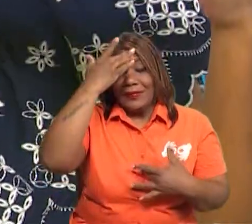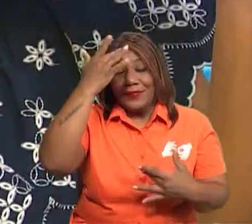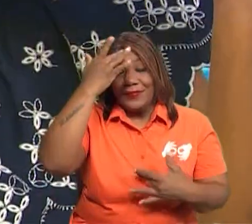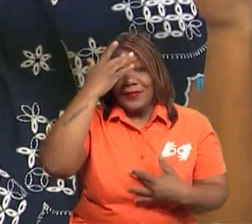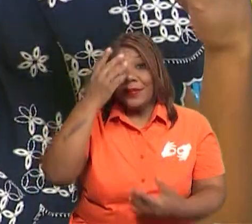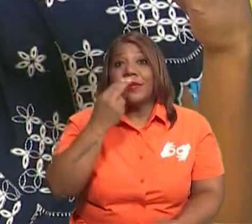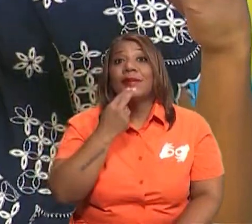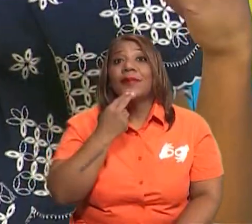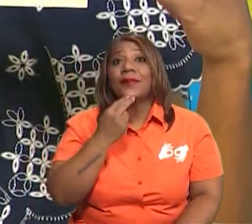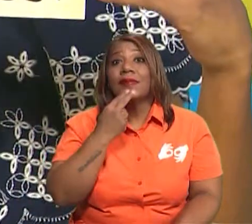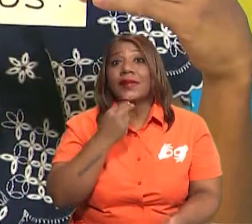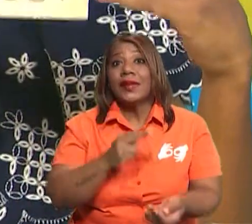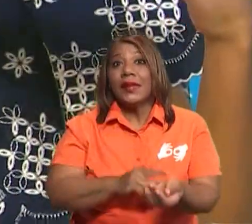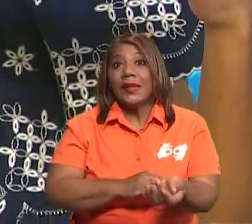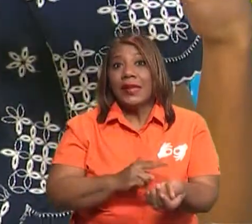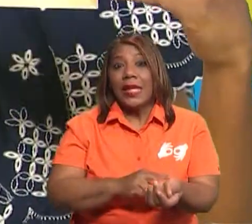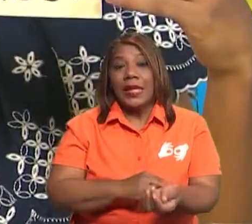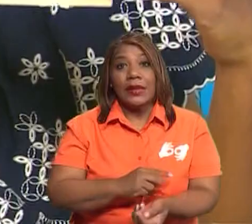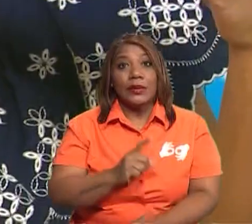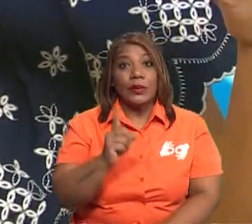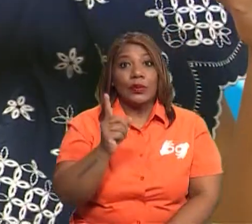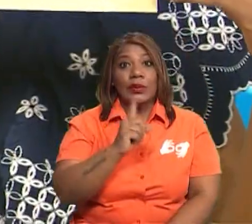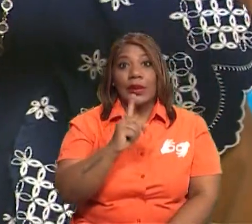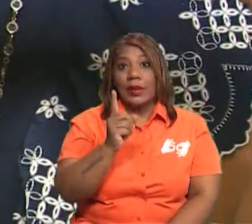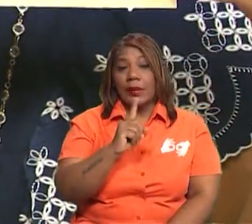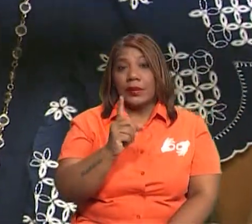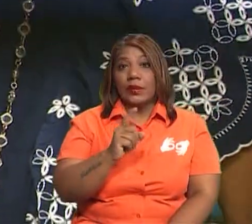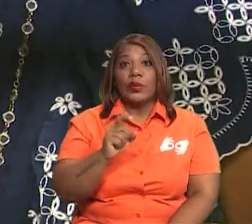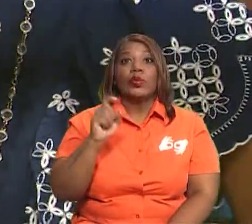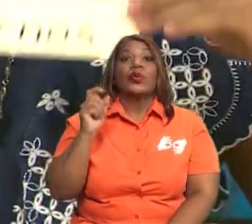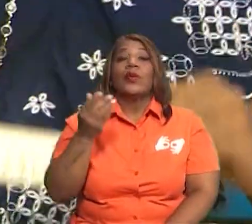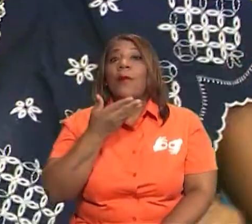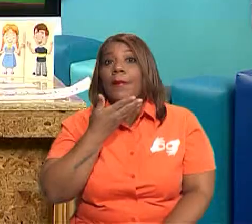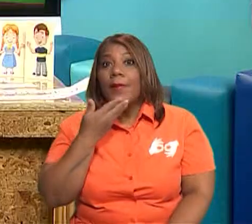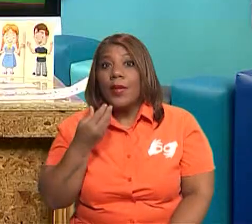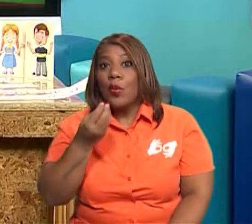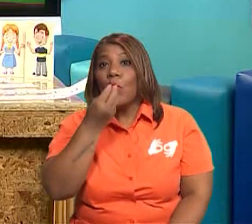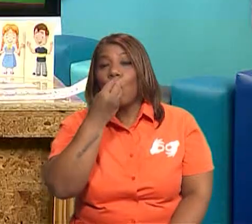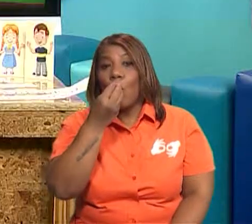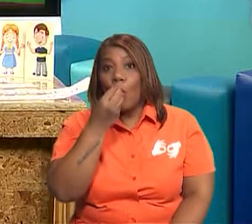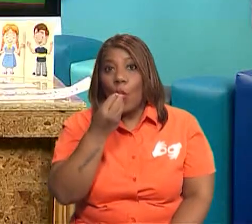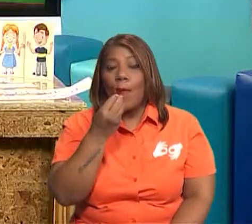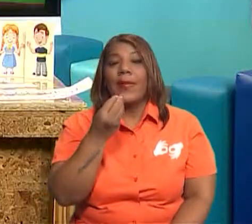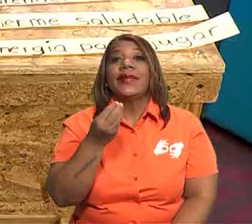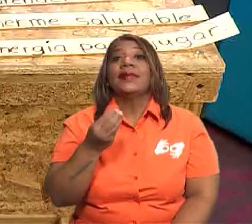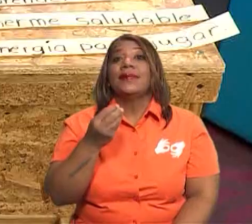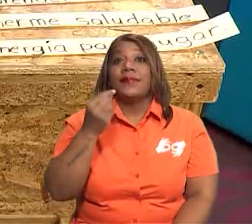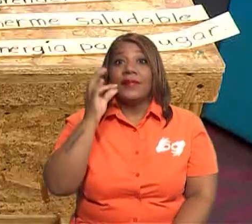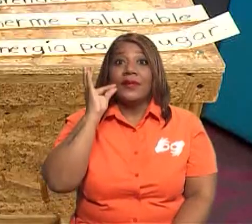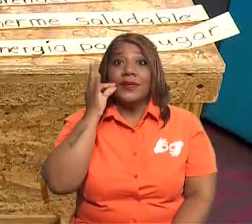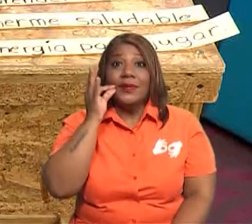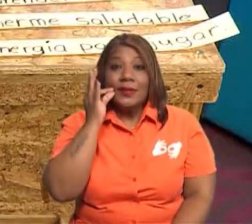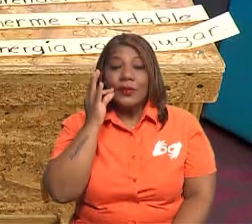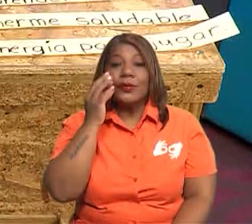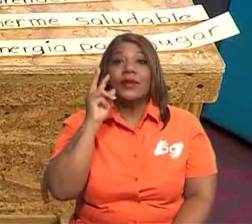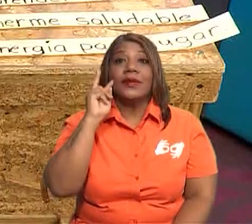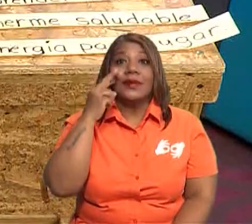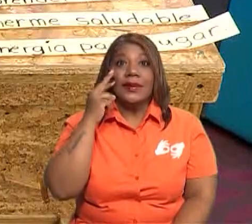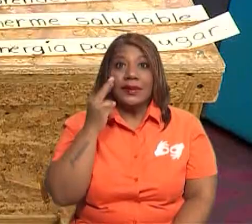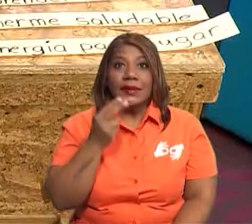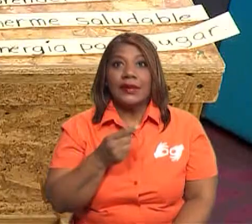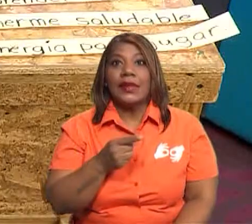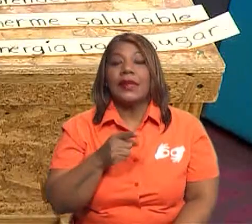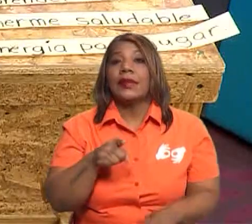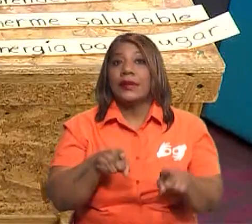enfermar porque no tenemos los nutrientes que necesita nuestro cuerpo. Y también, ¿para qué? Para evitar,